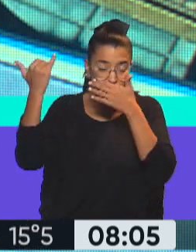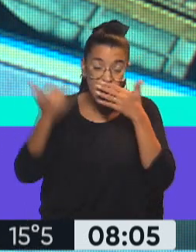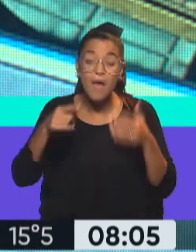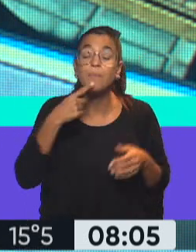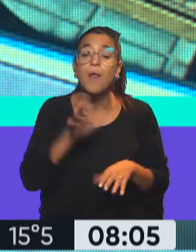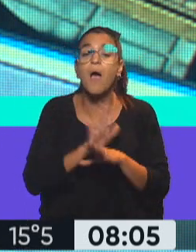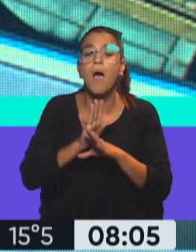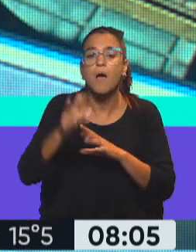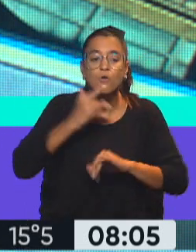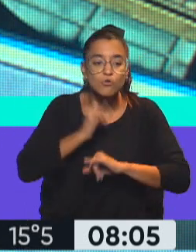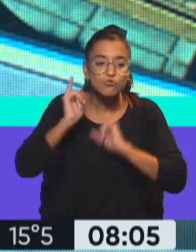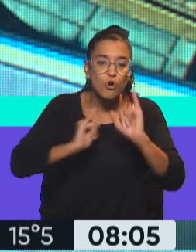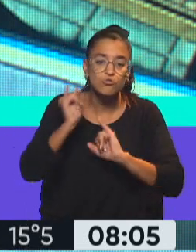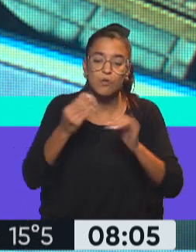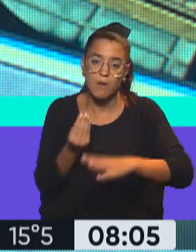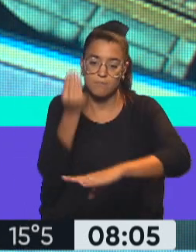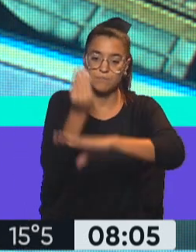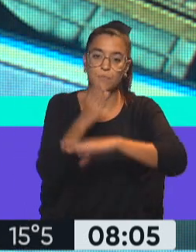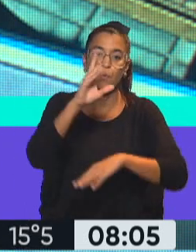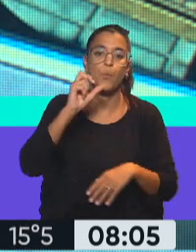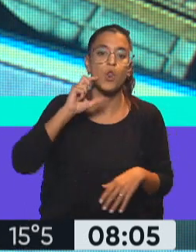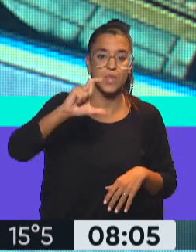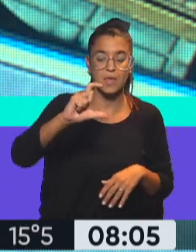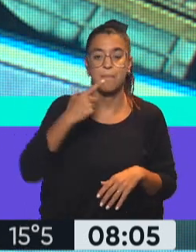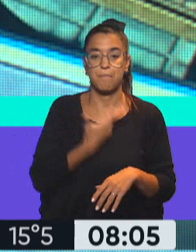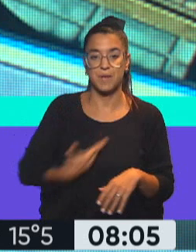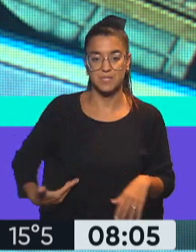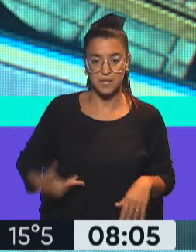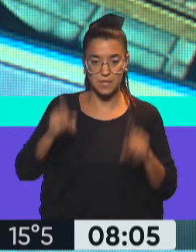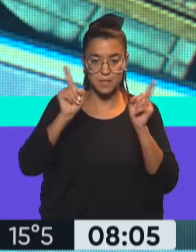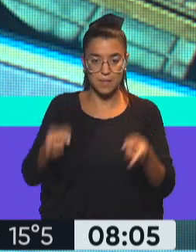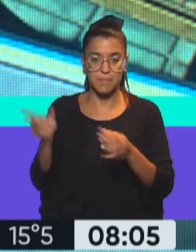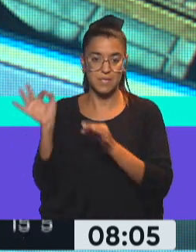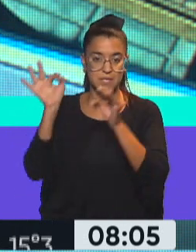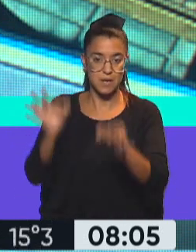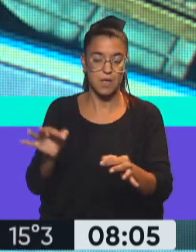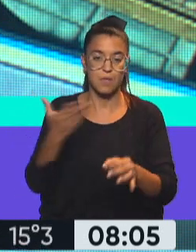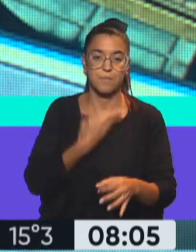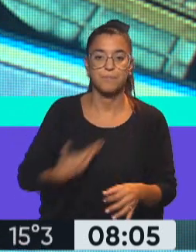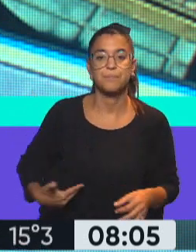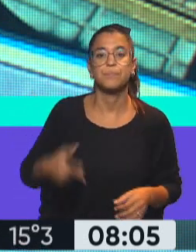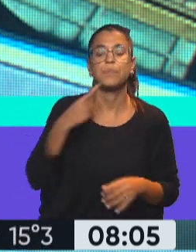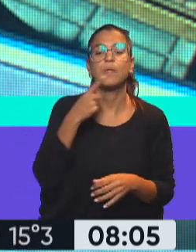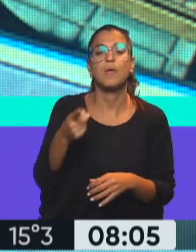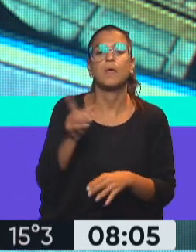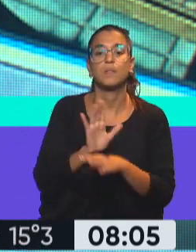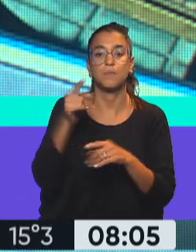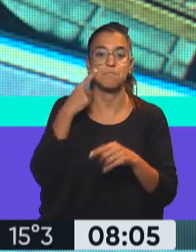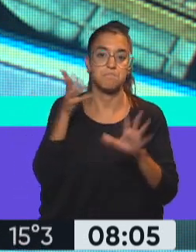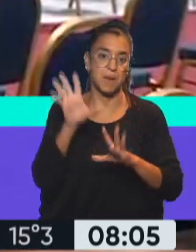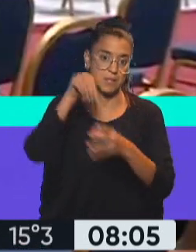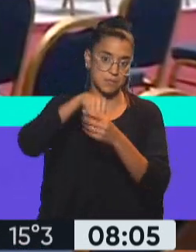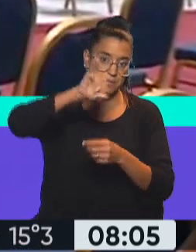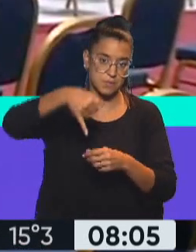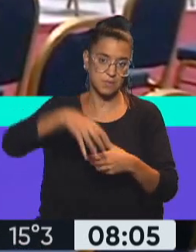para cubrir todo lo que será esta asunción, por parte de Gabriel Boric como presidente, y también la llegada del mandatario argentino que va a participar de este acto.